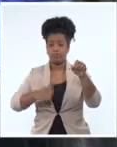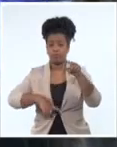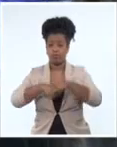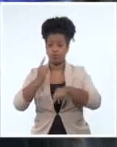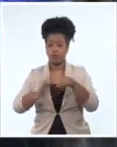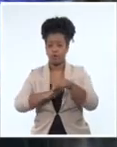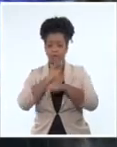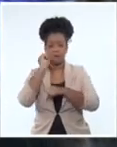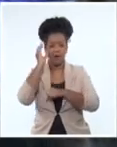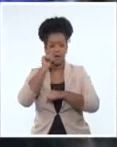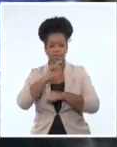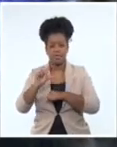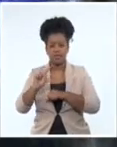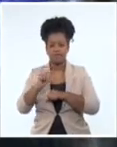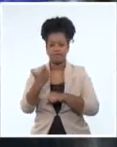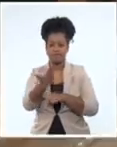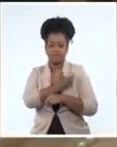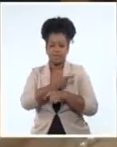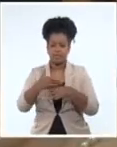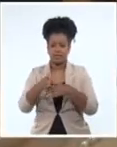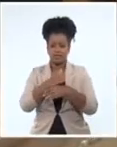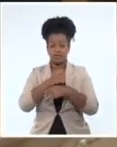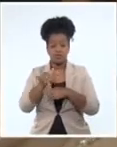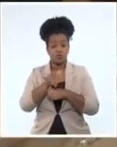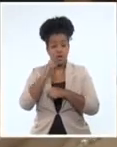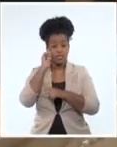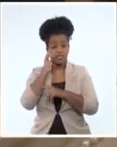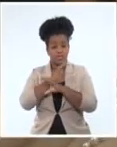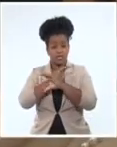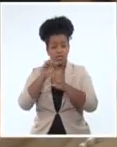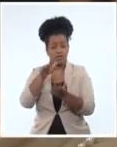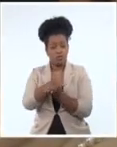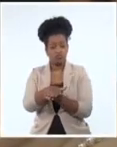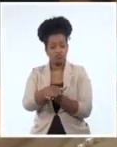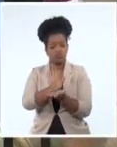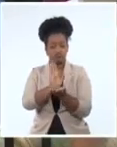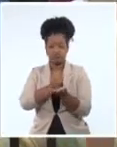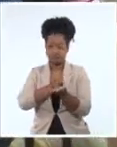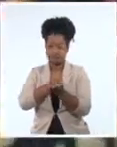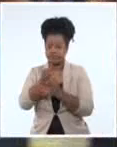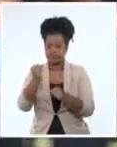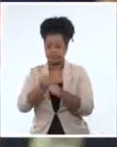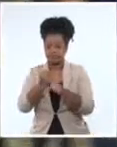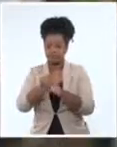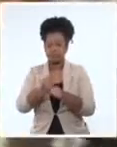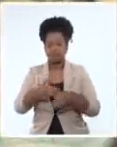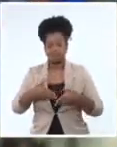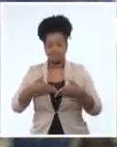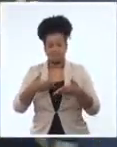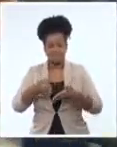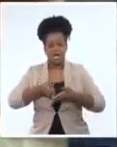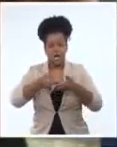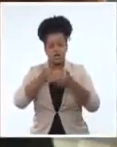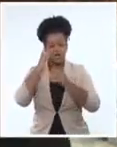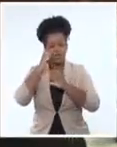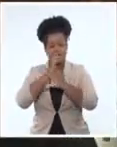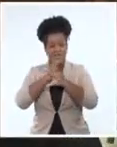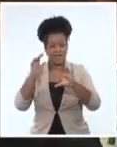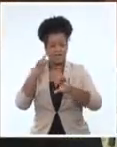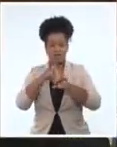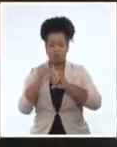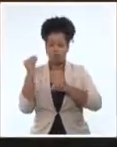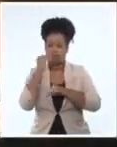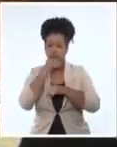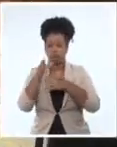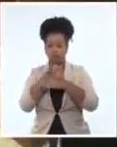-19. A su vez, los científicos camagüeyanos se comprometieron a mantener su aporte al desarrollo de la ciencia, la tecnología